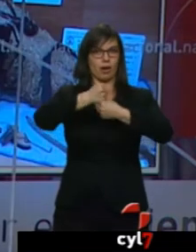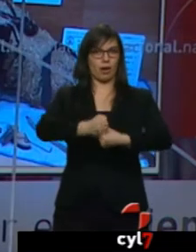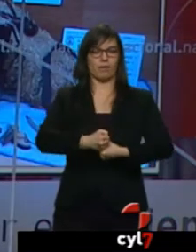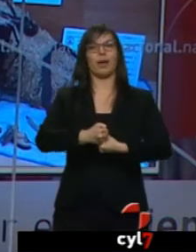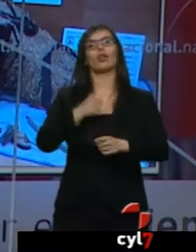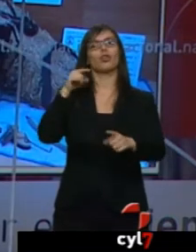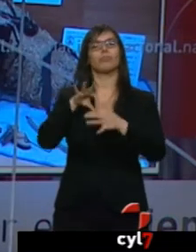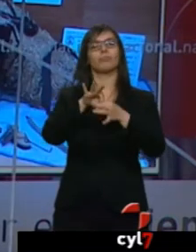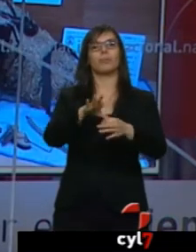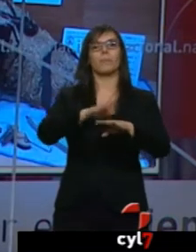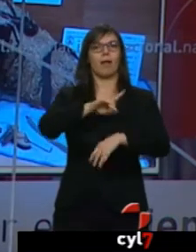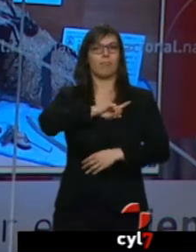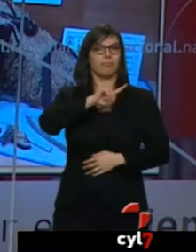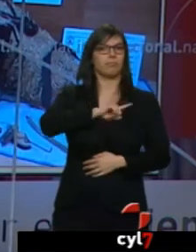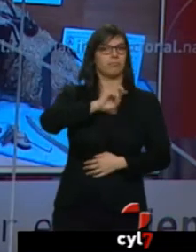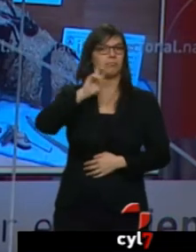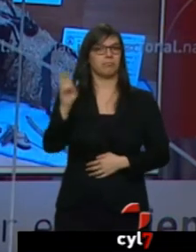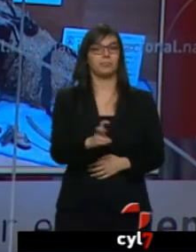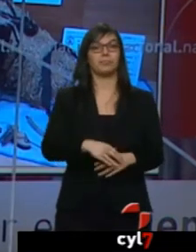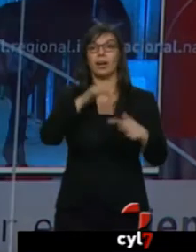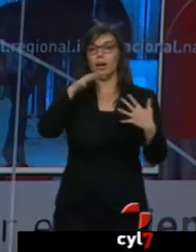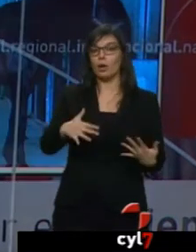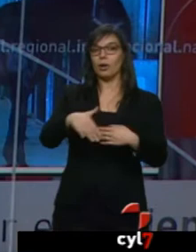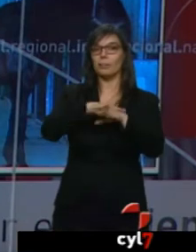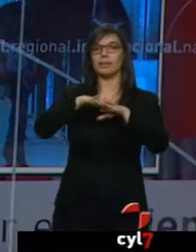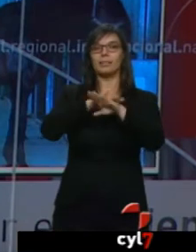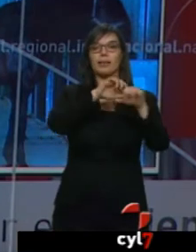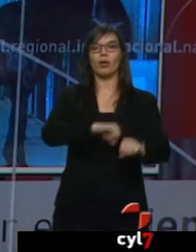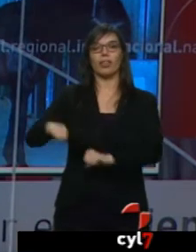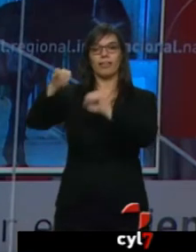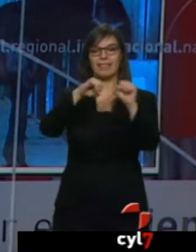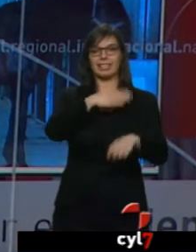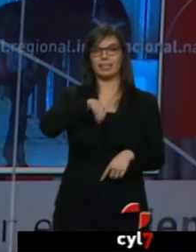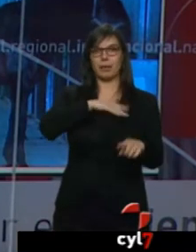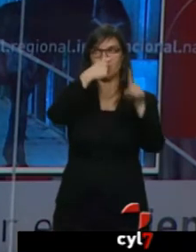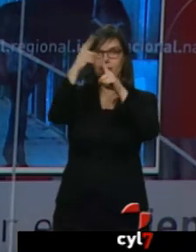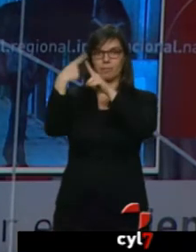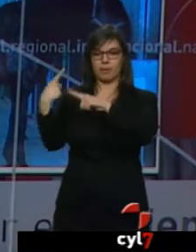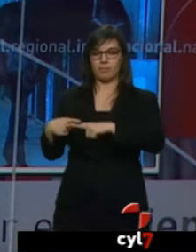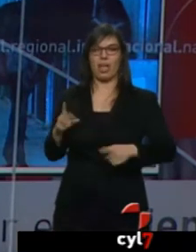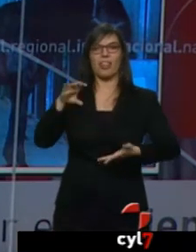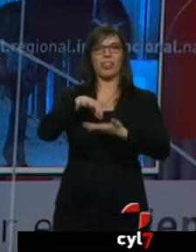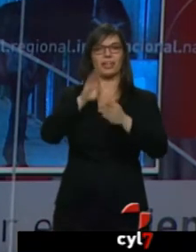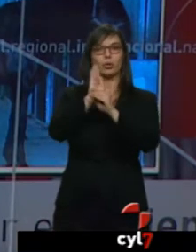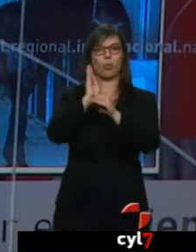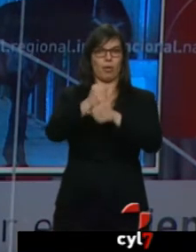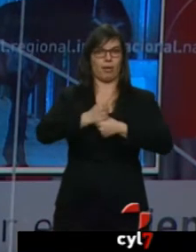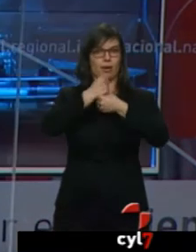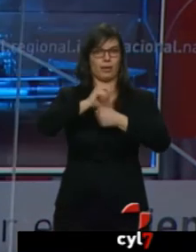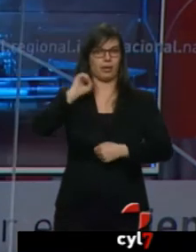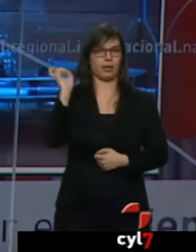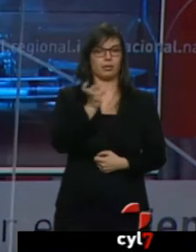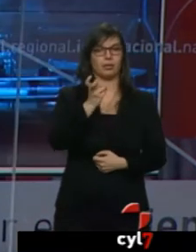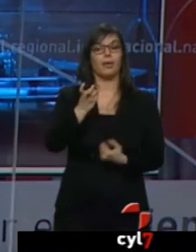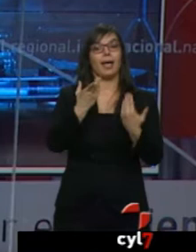Armadas. Actualmente el Ministerio de Defensa tiene repartidos por todo el país diferentes centros de cría caballar. Una exposición